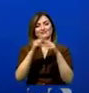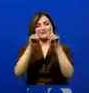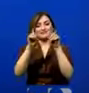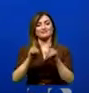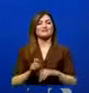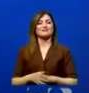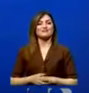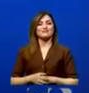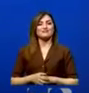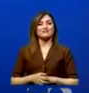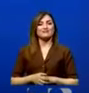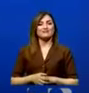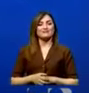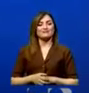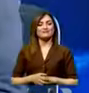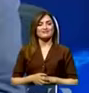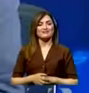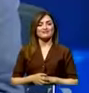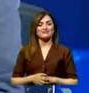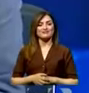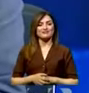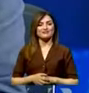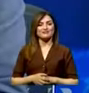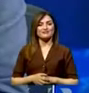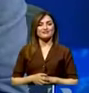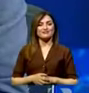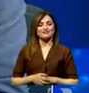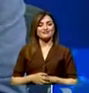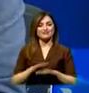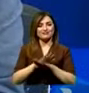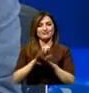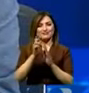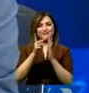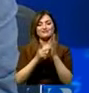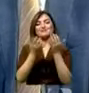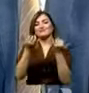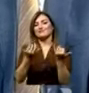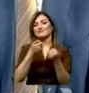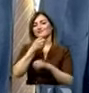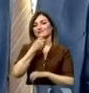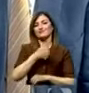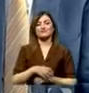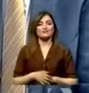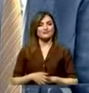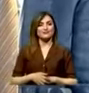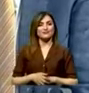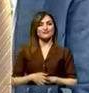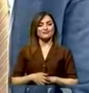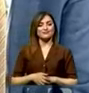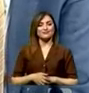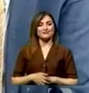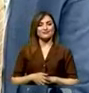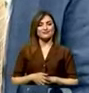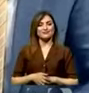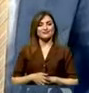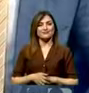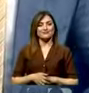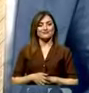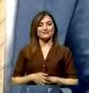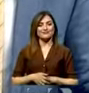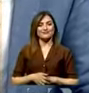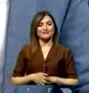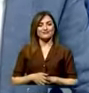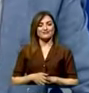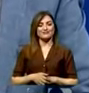preguntado. A muchas gracias. Buen día. Liz, tenemos que terminar el programa. Será con nosotros hasta el día de mañana. Que tengan un buen día.